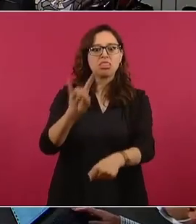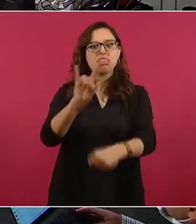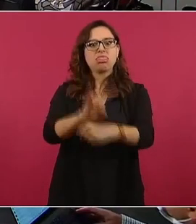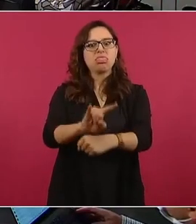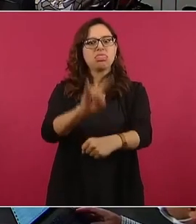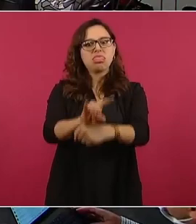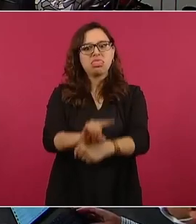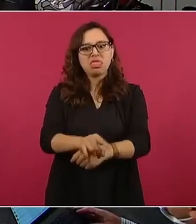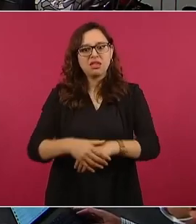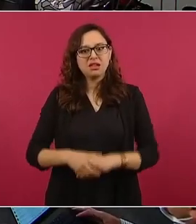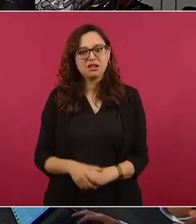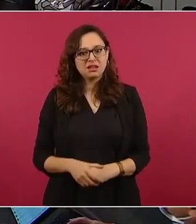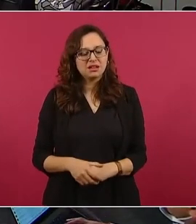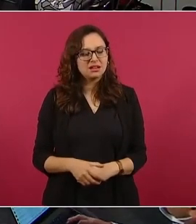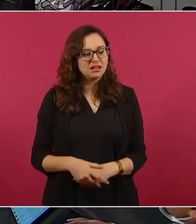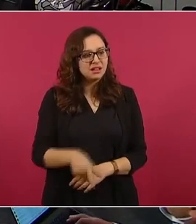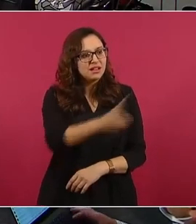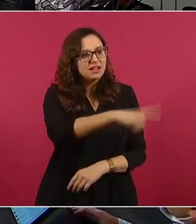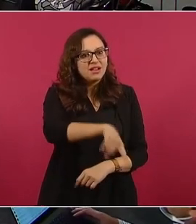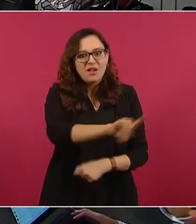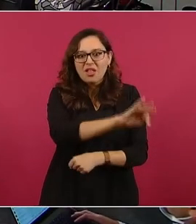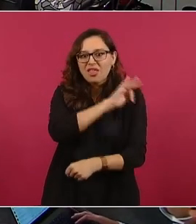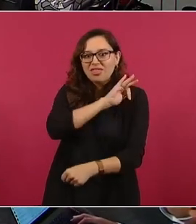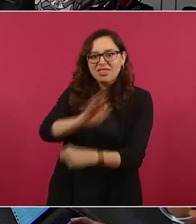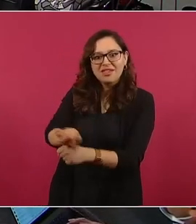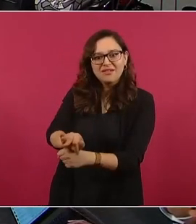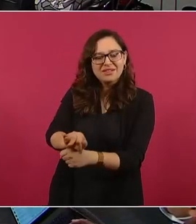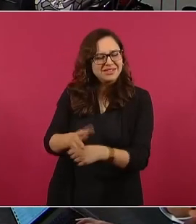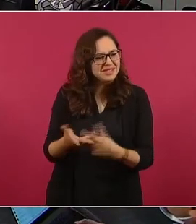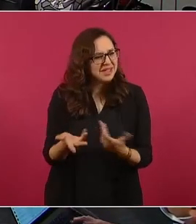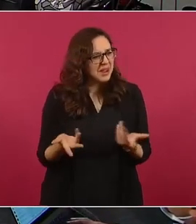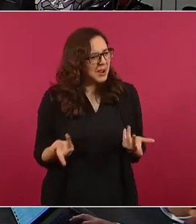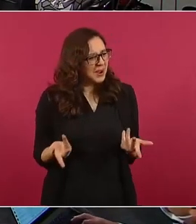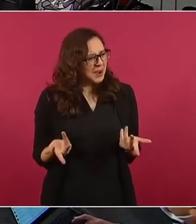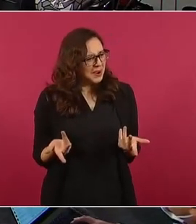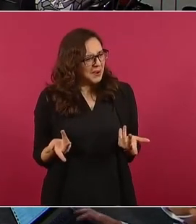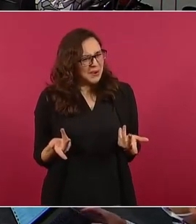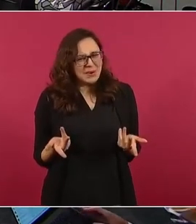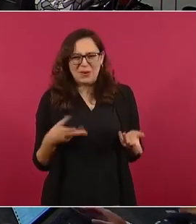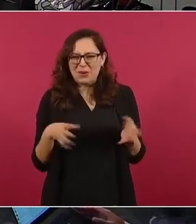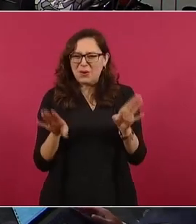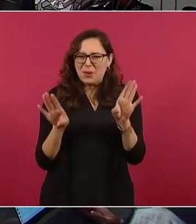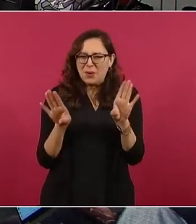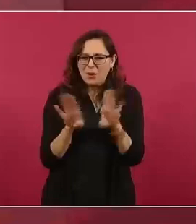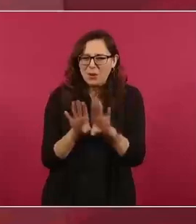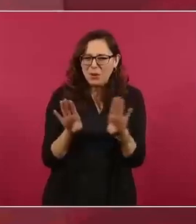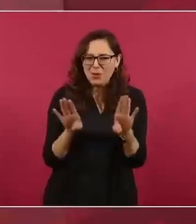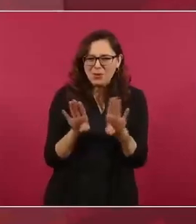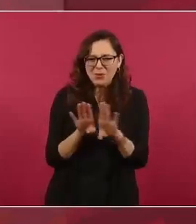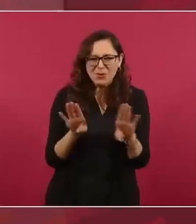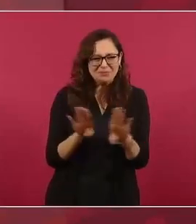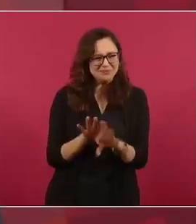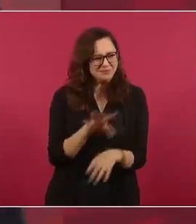Es indefendible, o sea, y